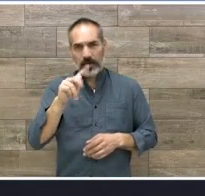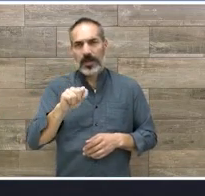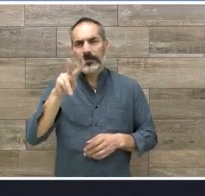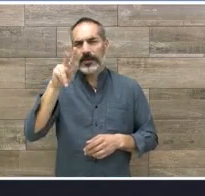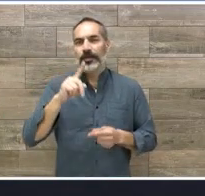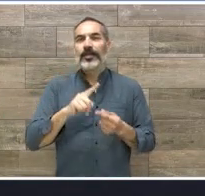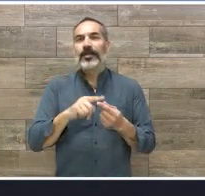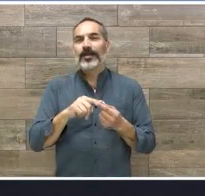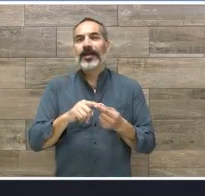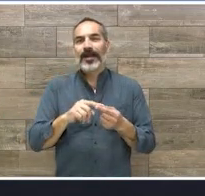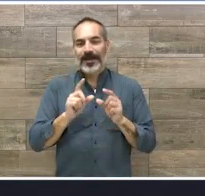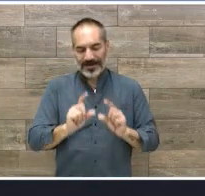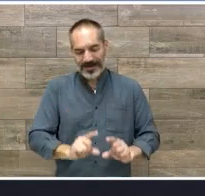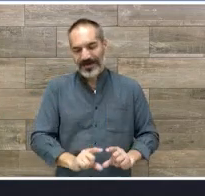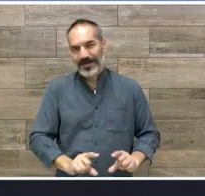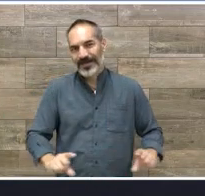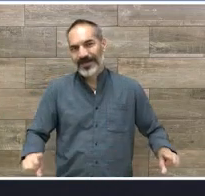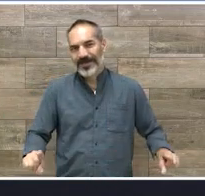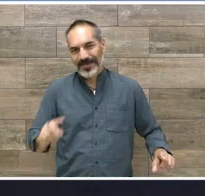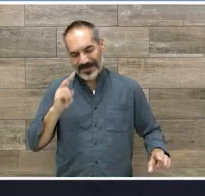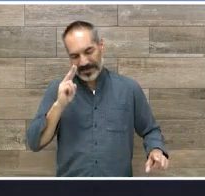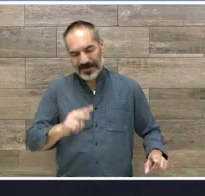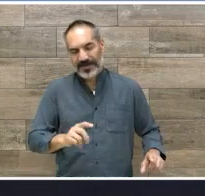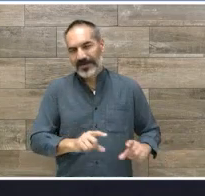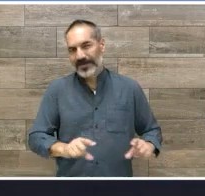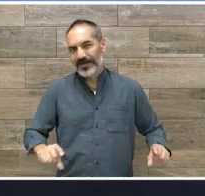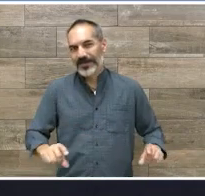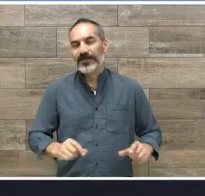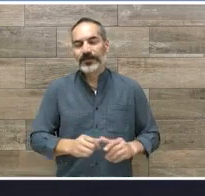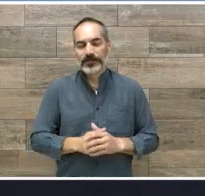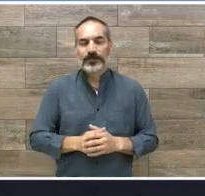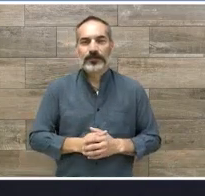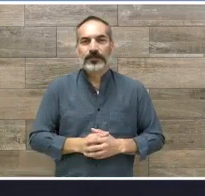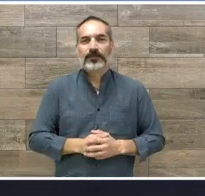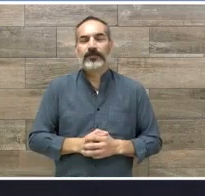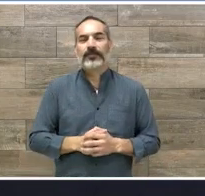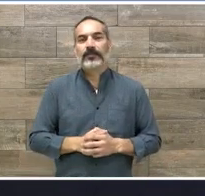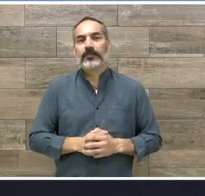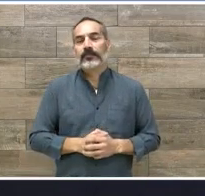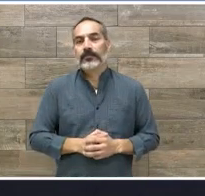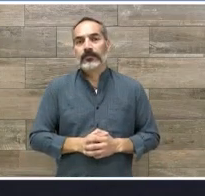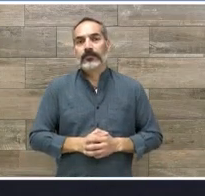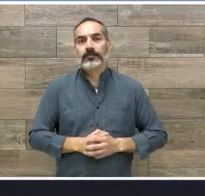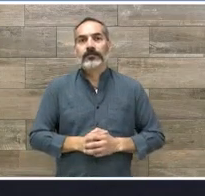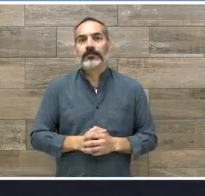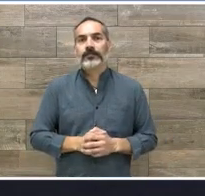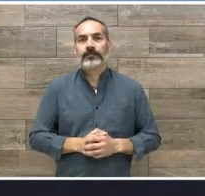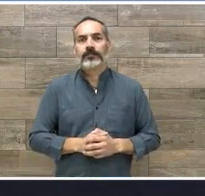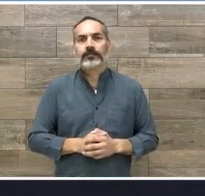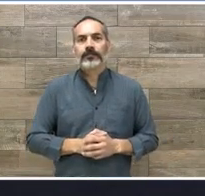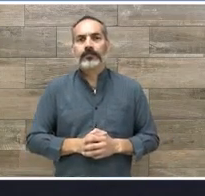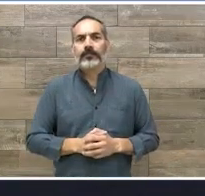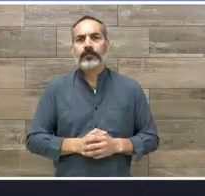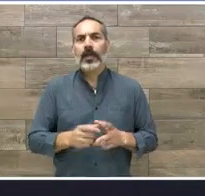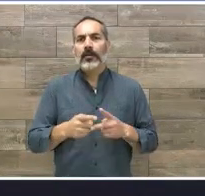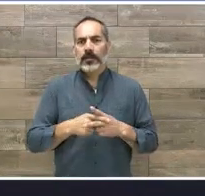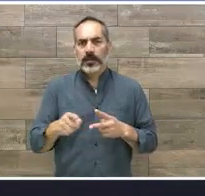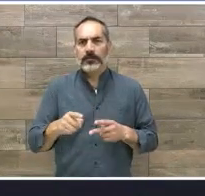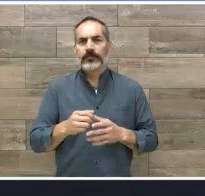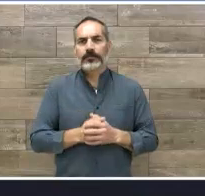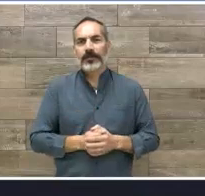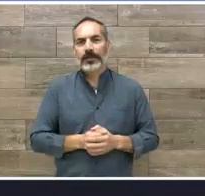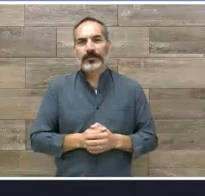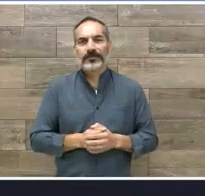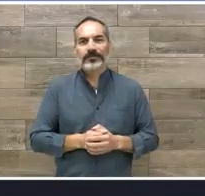Abierta, 118 de Megacable y todas las redes y plataformas de Teleguapo. Y sin más preámbulo vamos a la presentación de nuestra invitada para ya